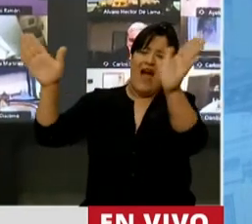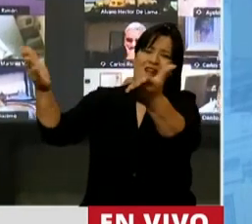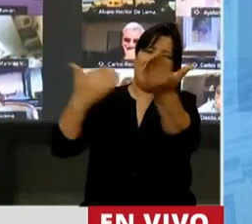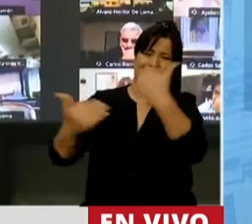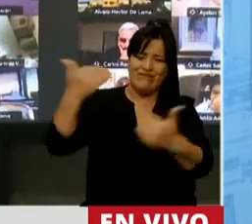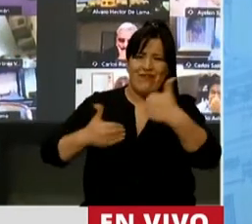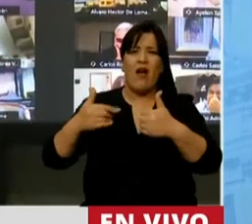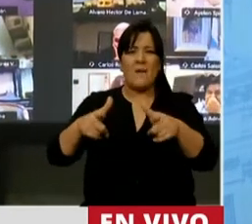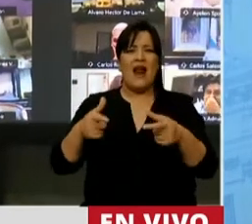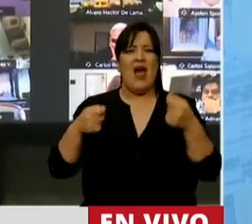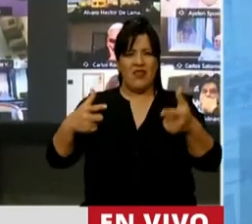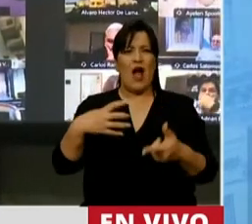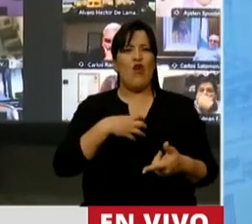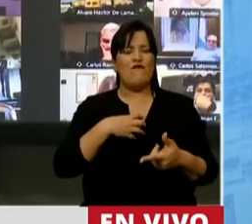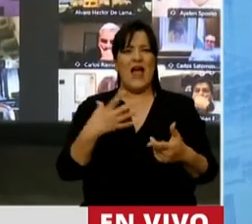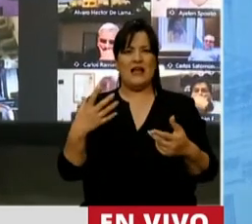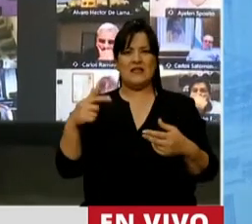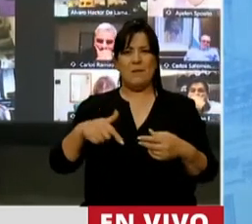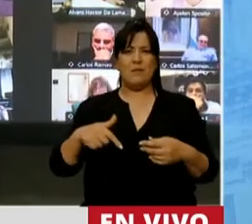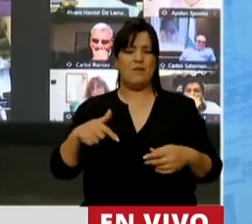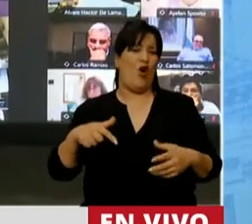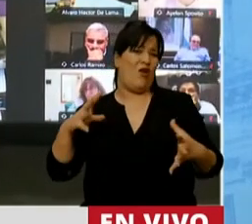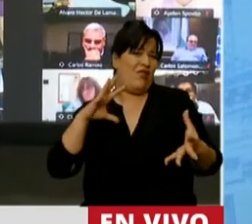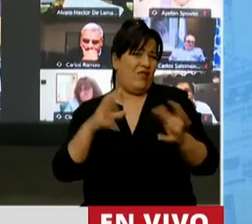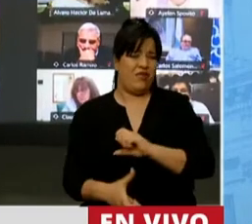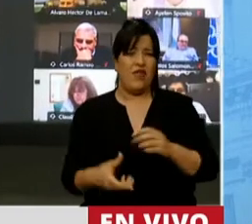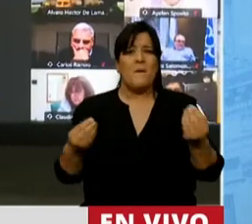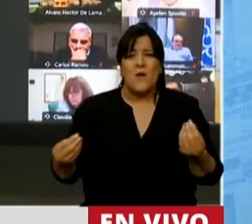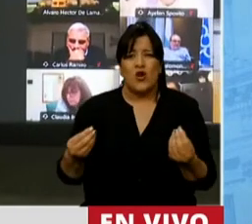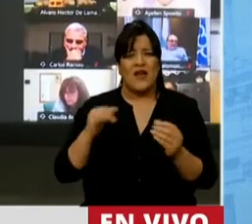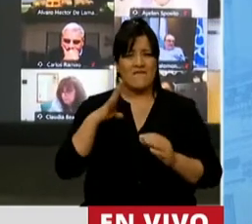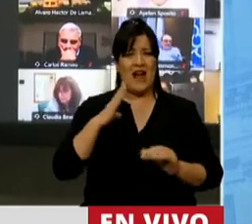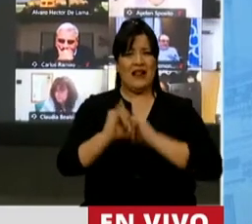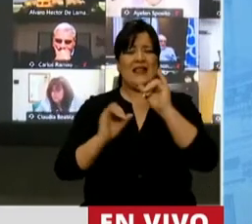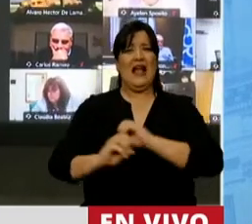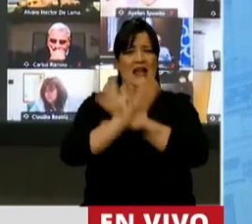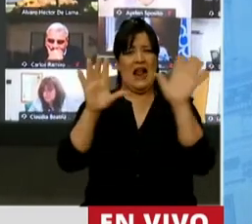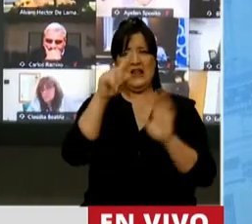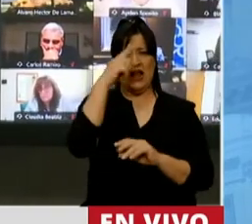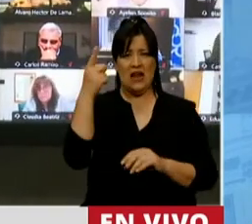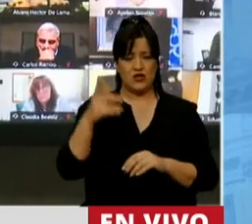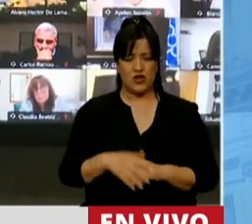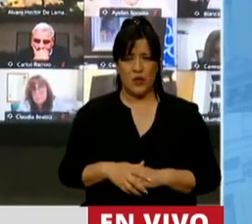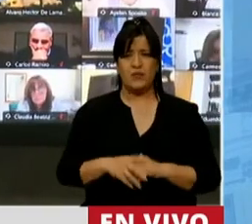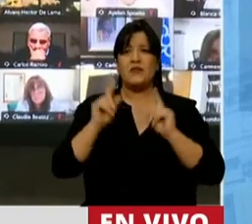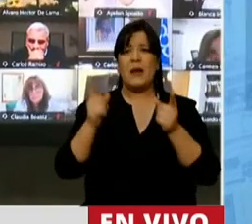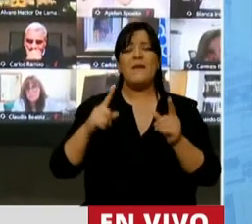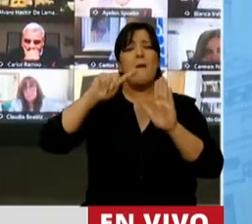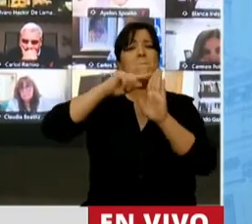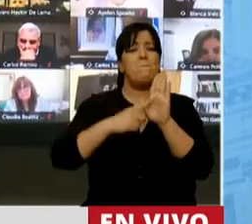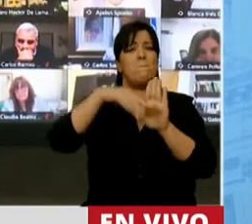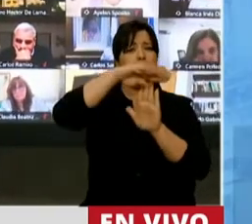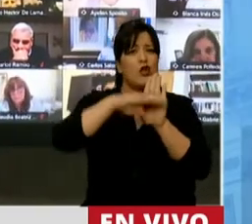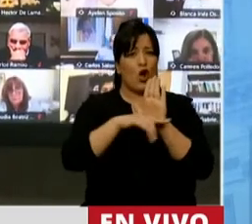confianza de viajeros, hoy destruida por la falta de claridad desde Nación. Los protocolos